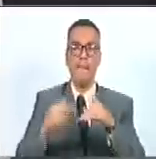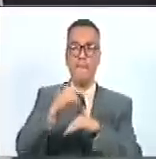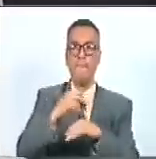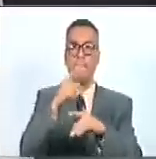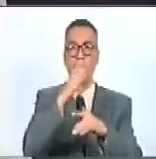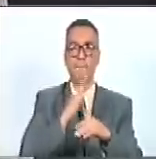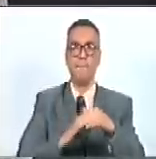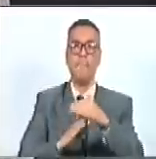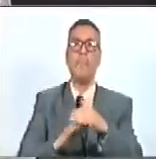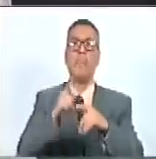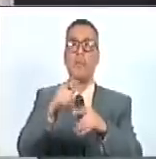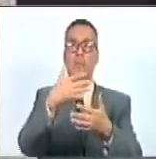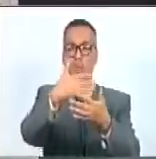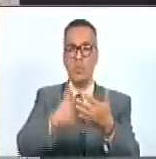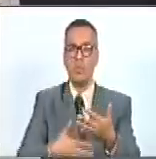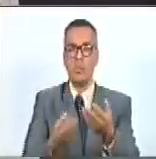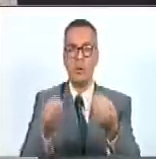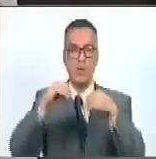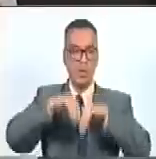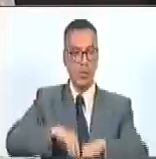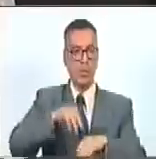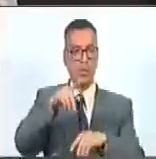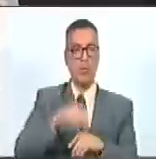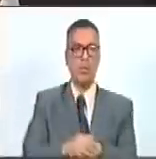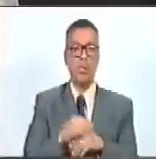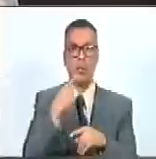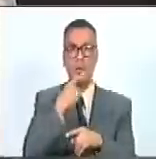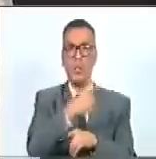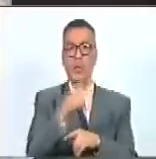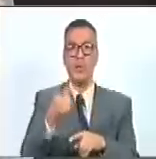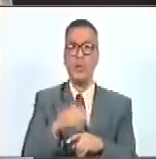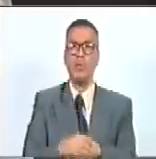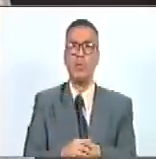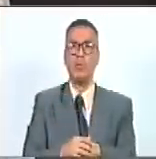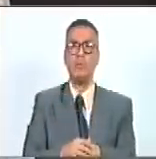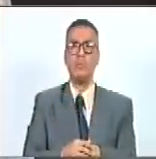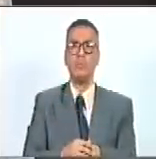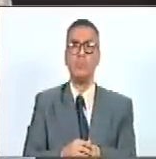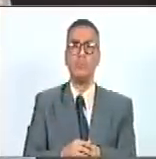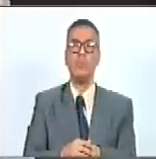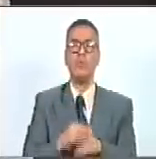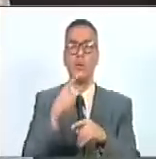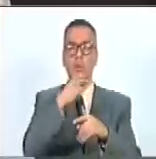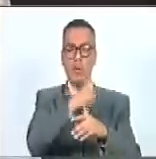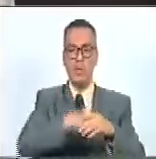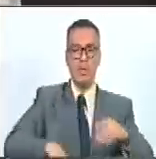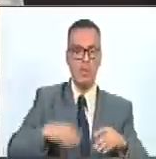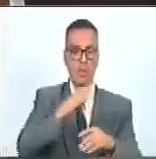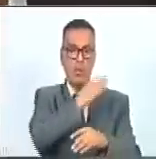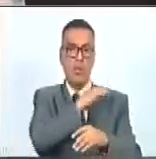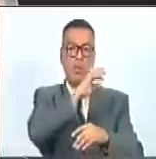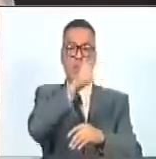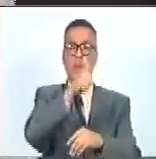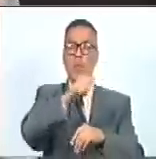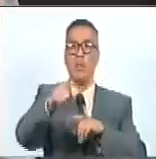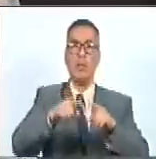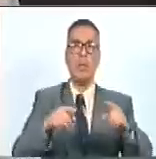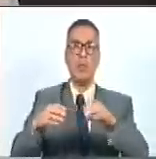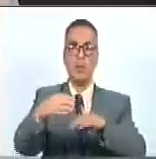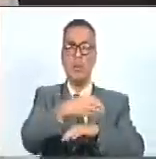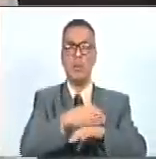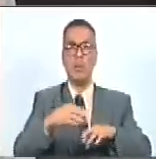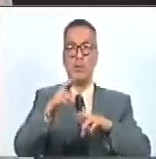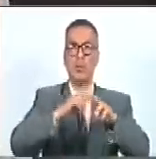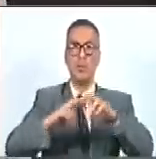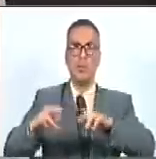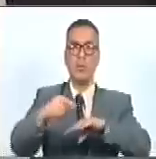humildemente una propuesta de acuerdo para que ustedes lo remitan, ciudadano presidente y junta directiva, a la Cancillería